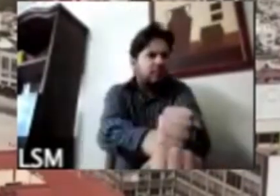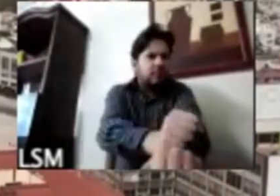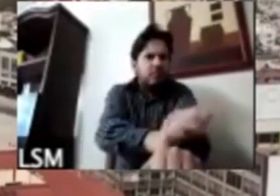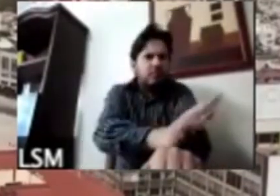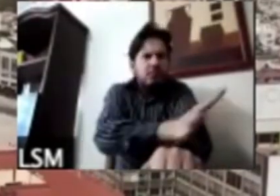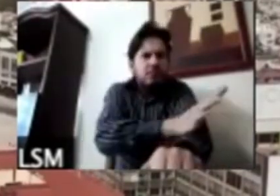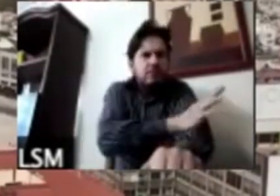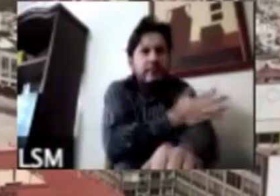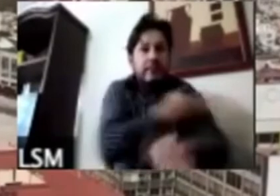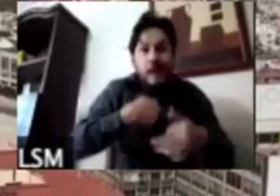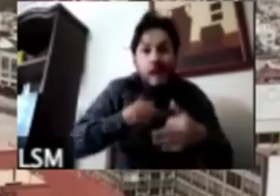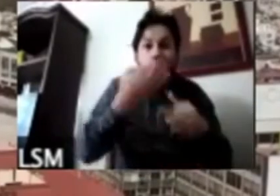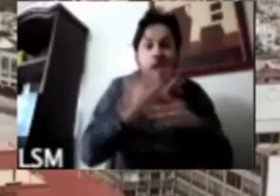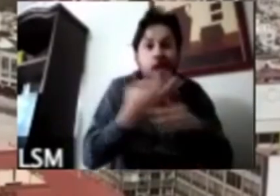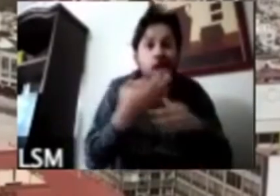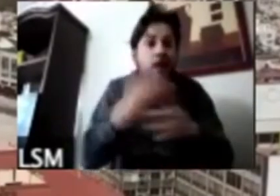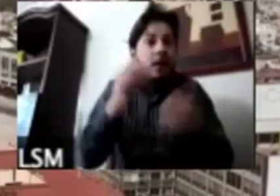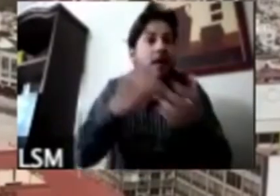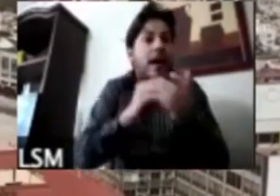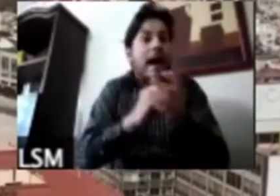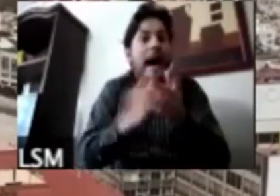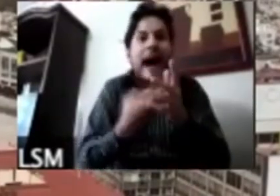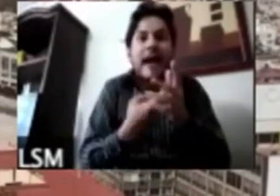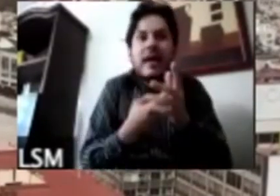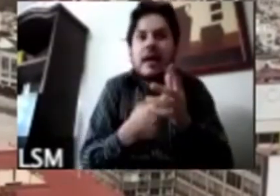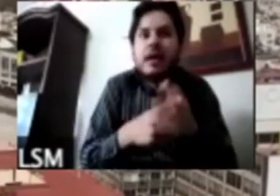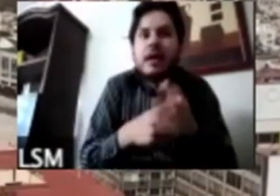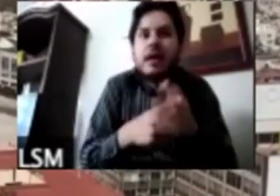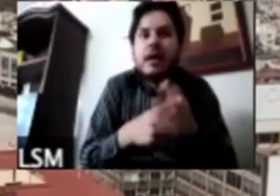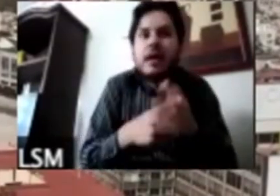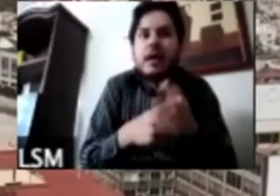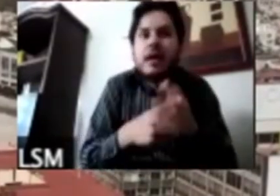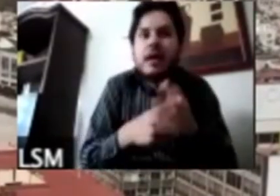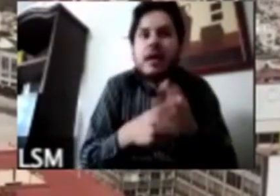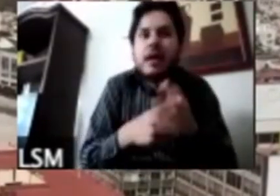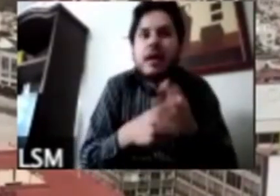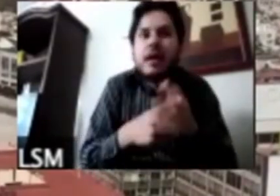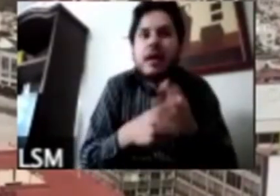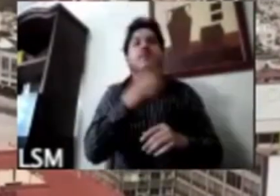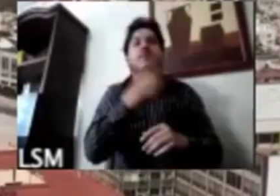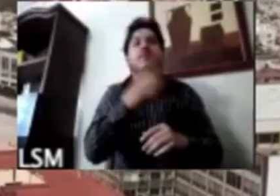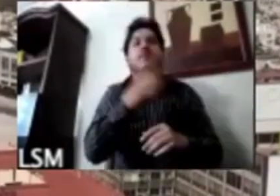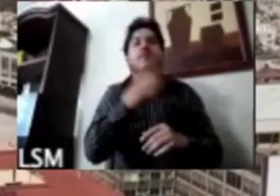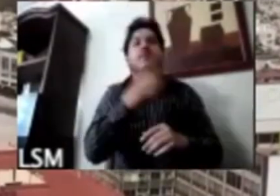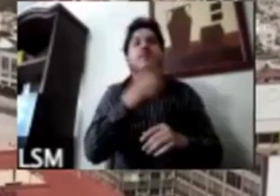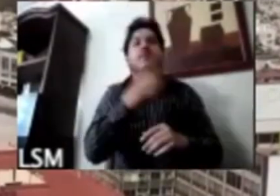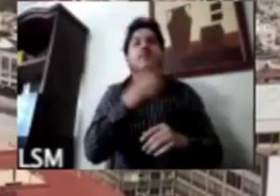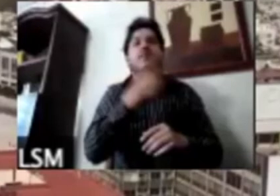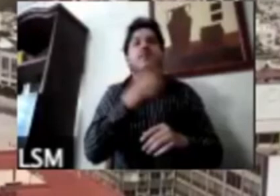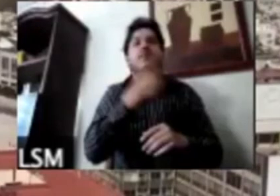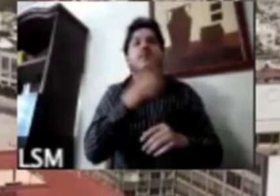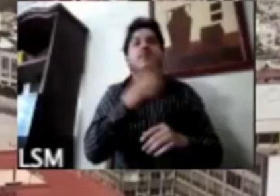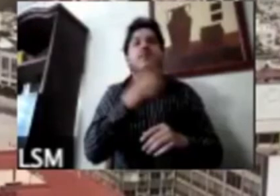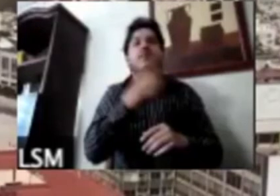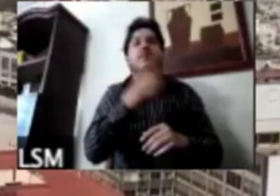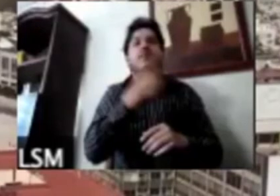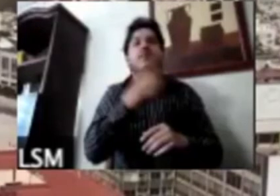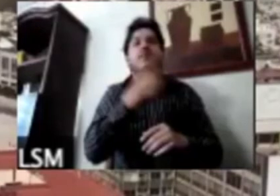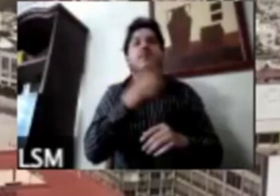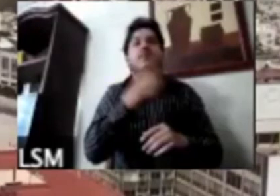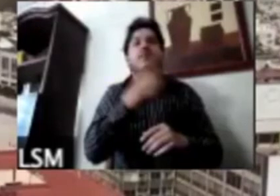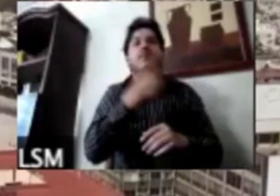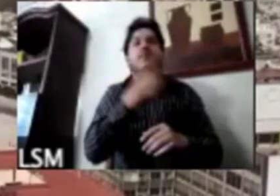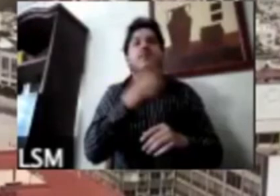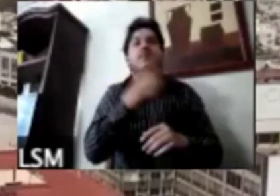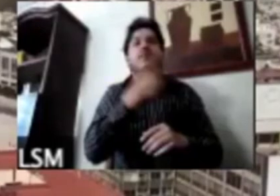inicia para un gobierno no podemos decir le fue bien con el coronavirus a un gobernante no apenas inicia